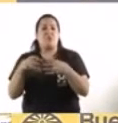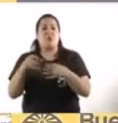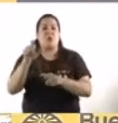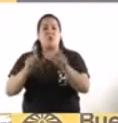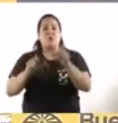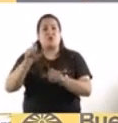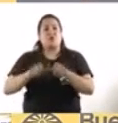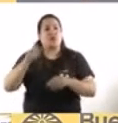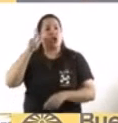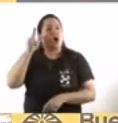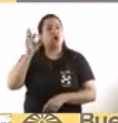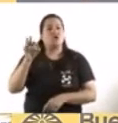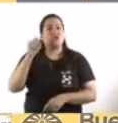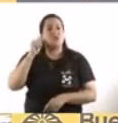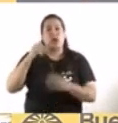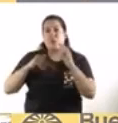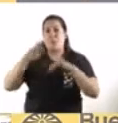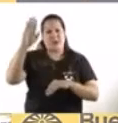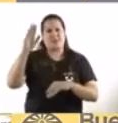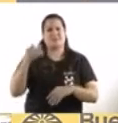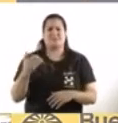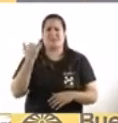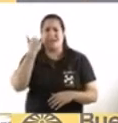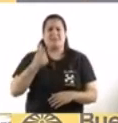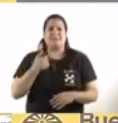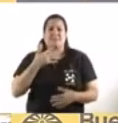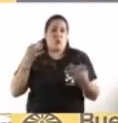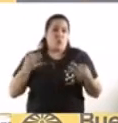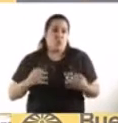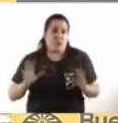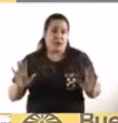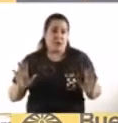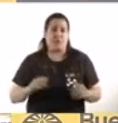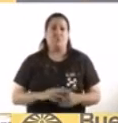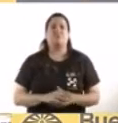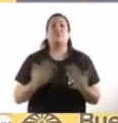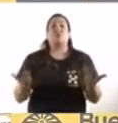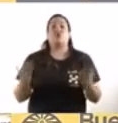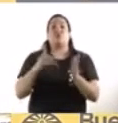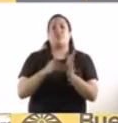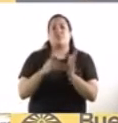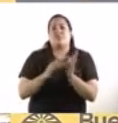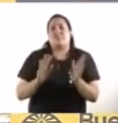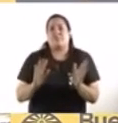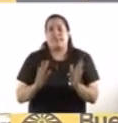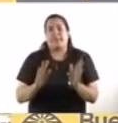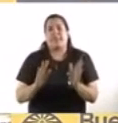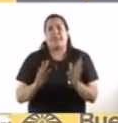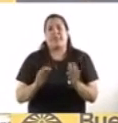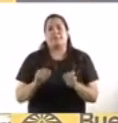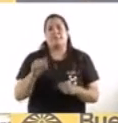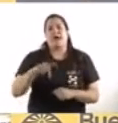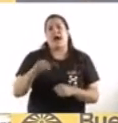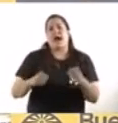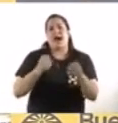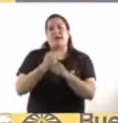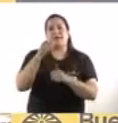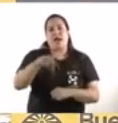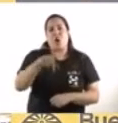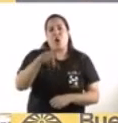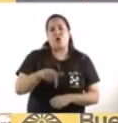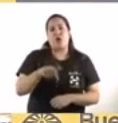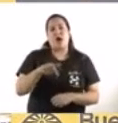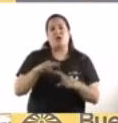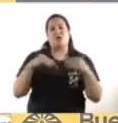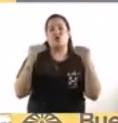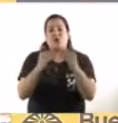dosis que vamos recibiendo es proporcional al total de la población de la ciudad, que representa aproximadamente un 7% de la población